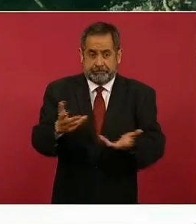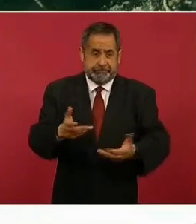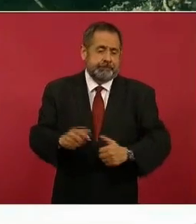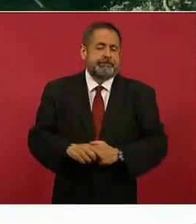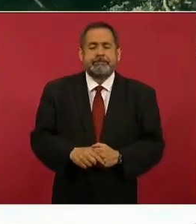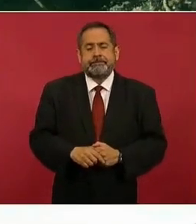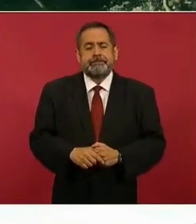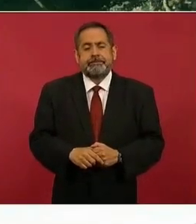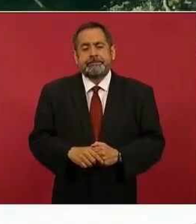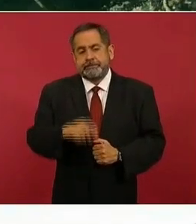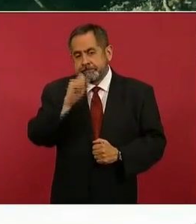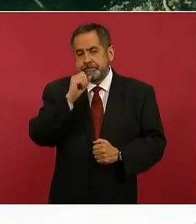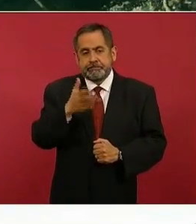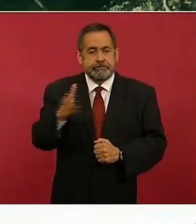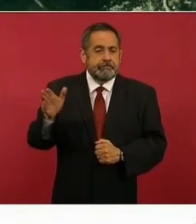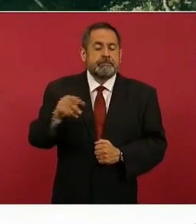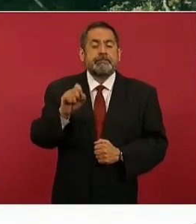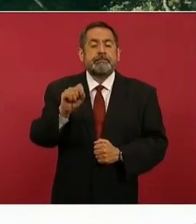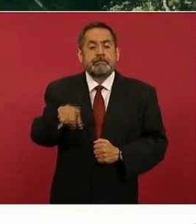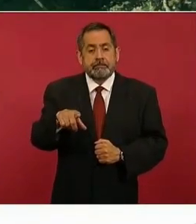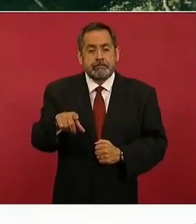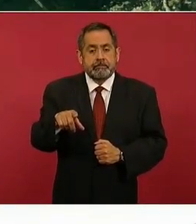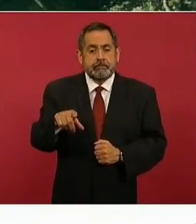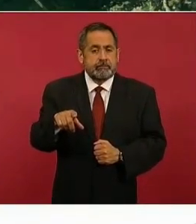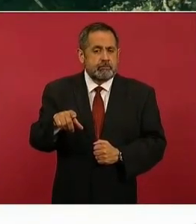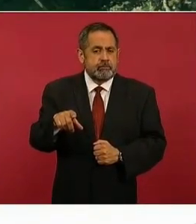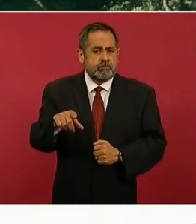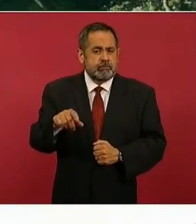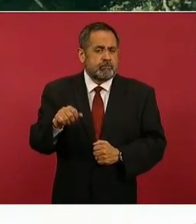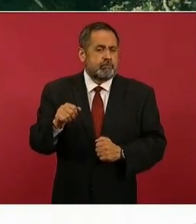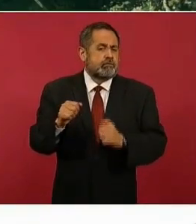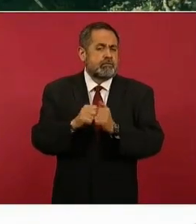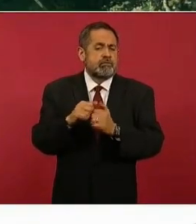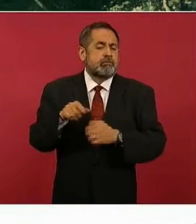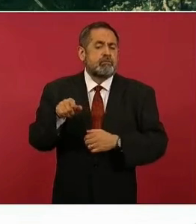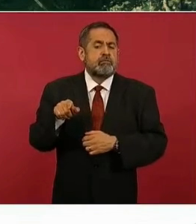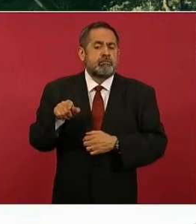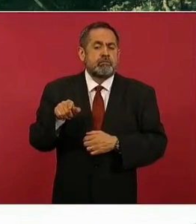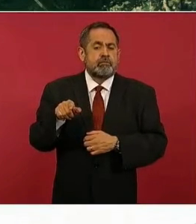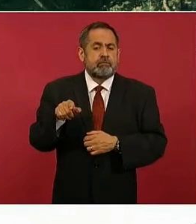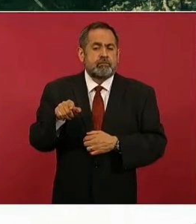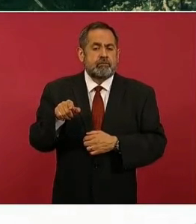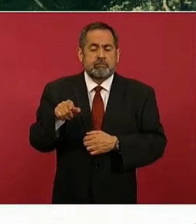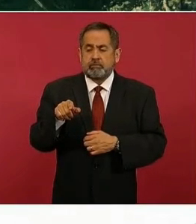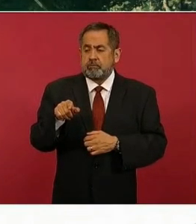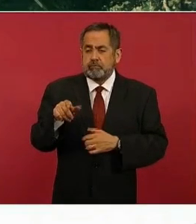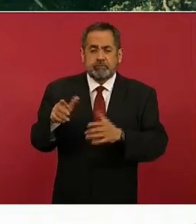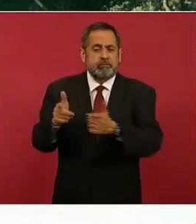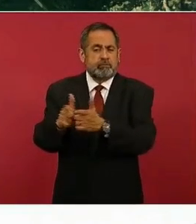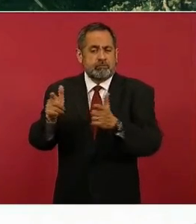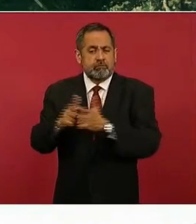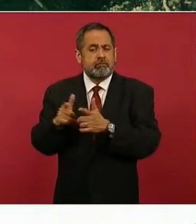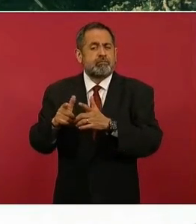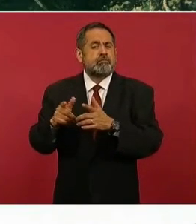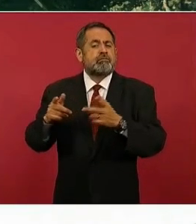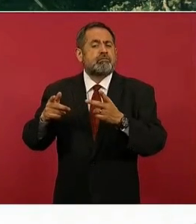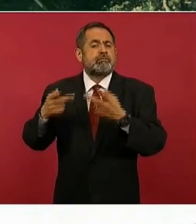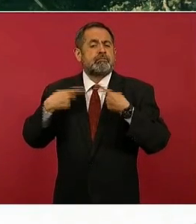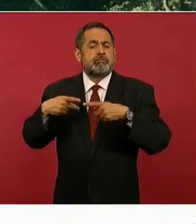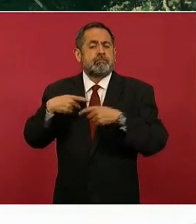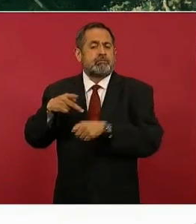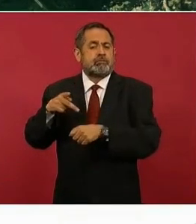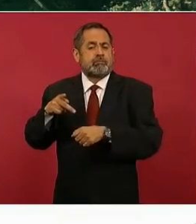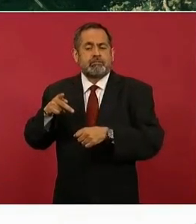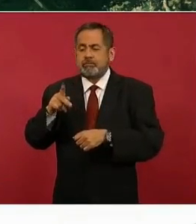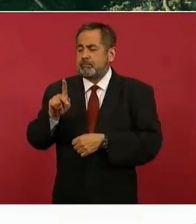Por otro lado, en colaboración también con el Frente de Pueblos en Defensa de la Tierra, acordamos